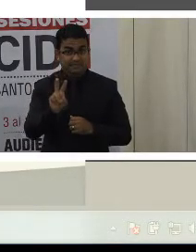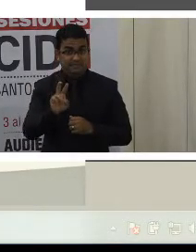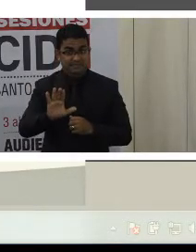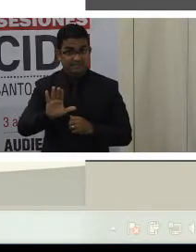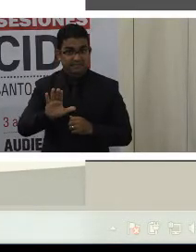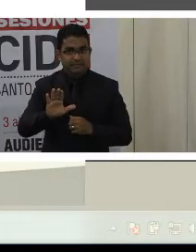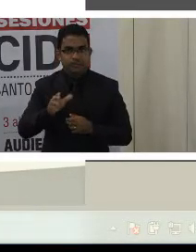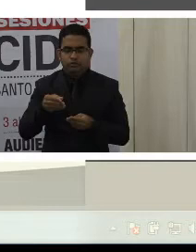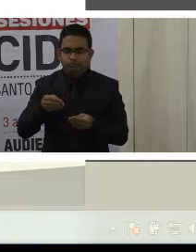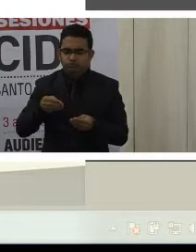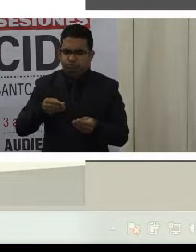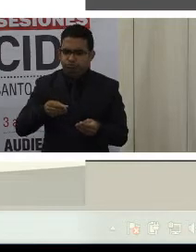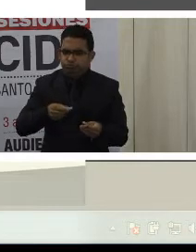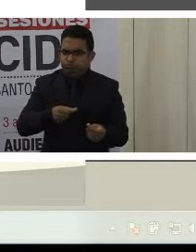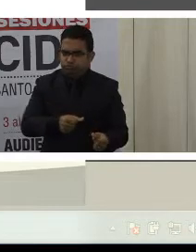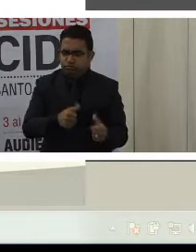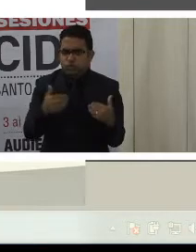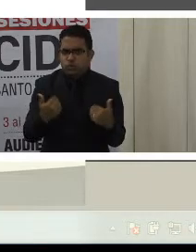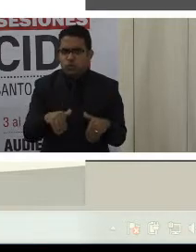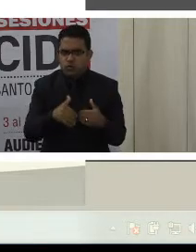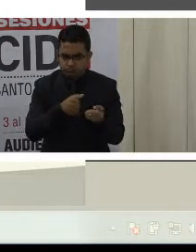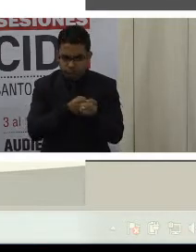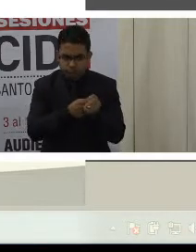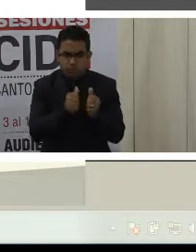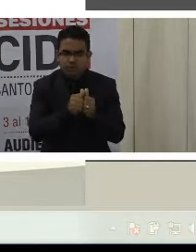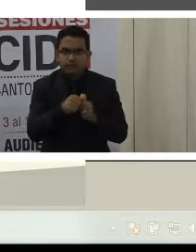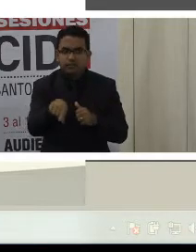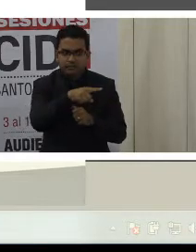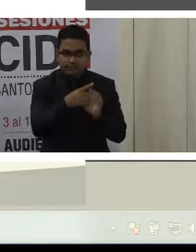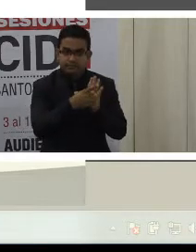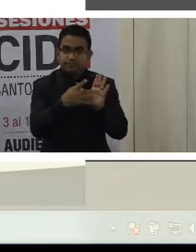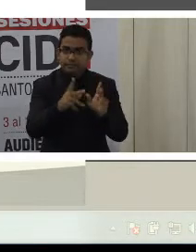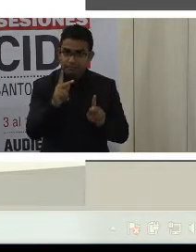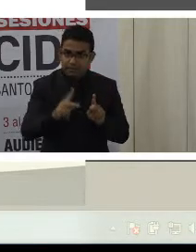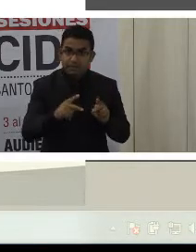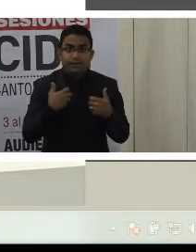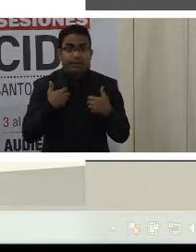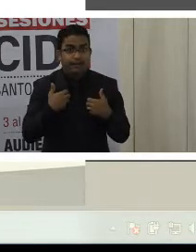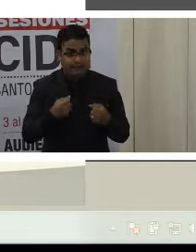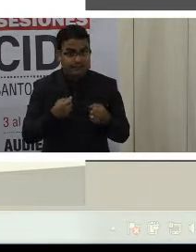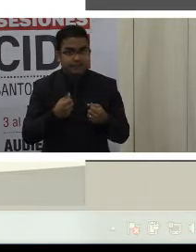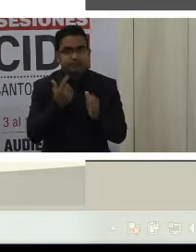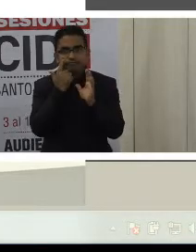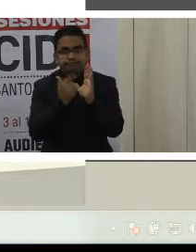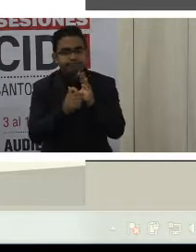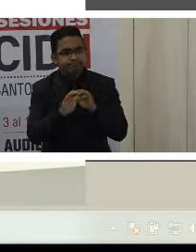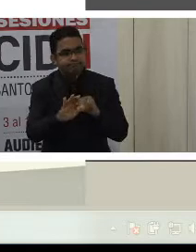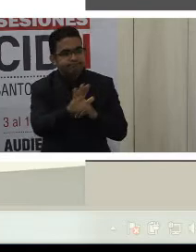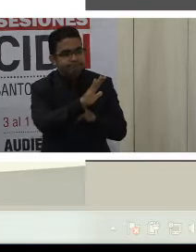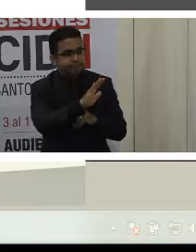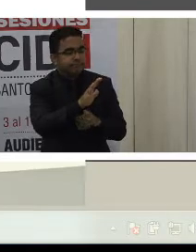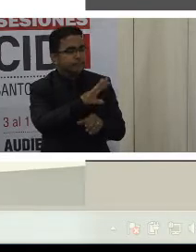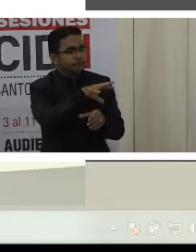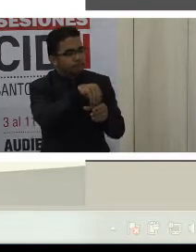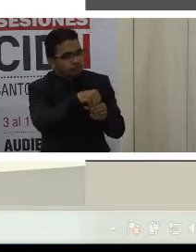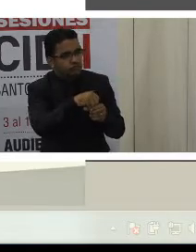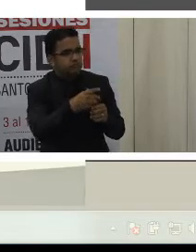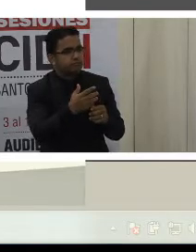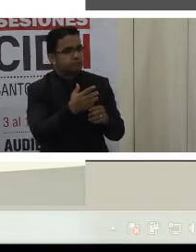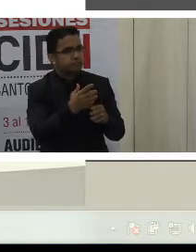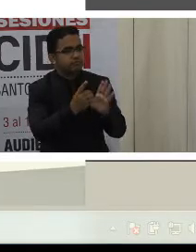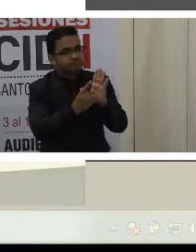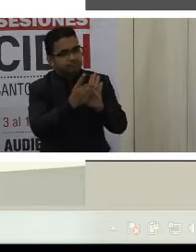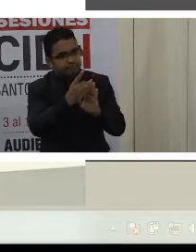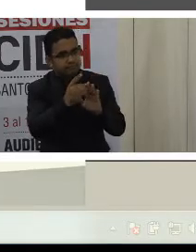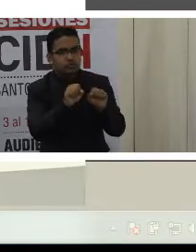inversiones para garantizar el derecho a la salud de las personas con discapacidad, así como su desarrollo e inclusión social. No